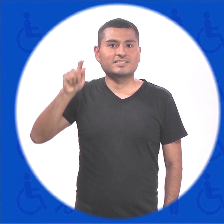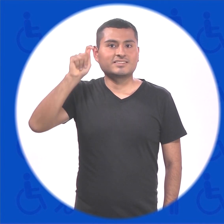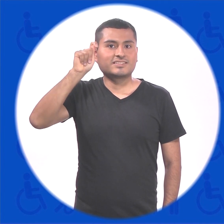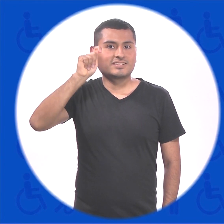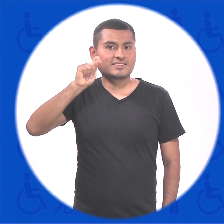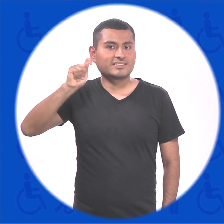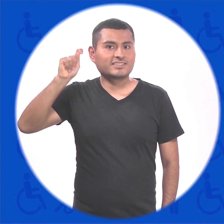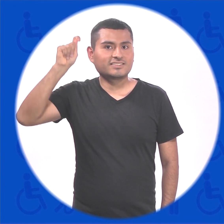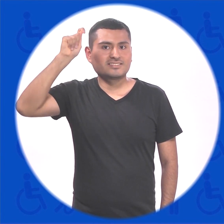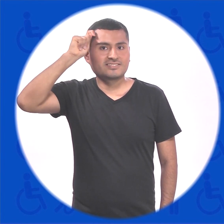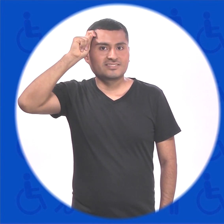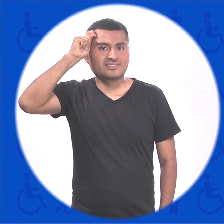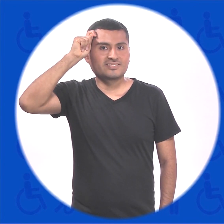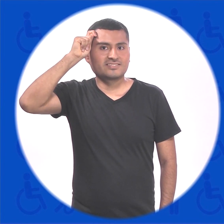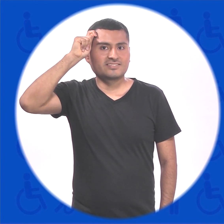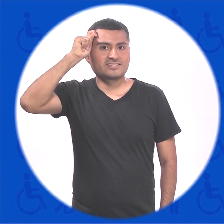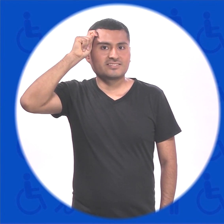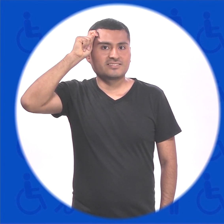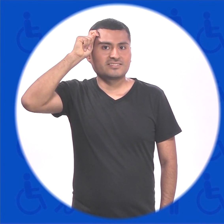Tío